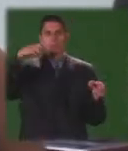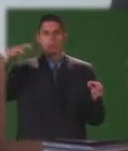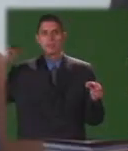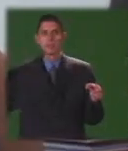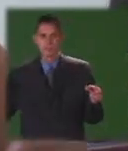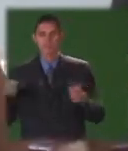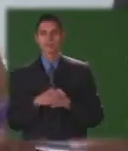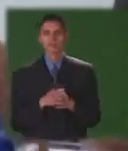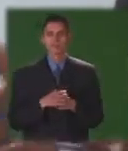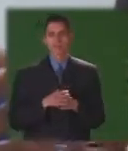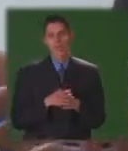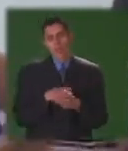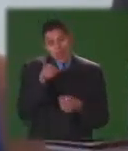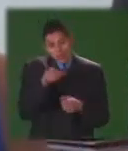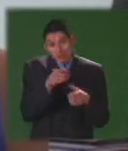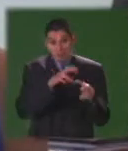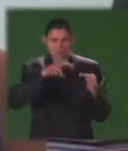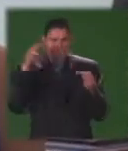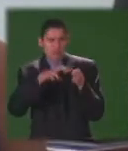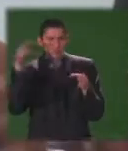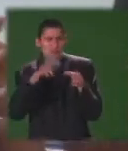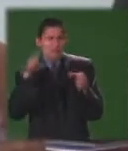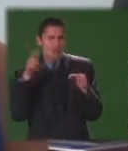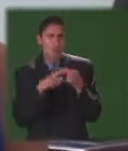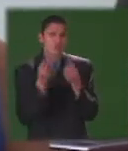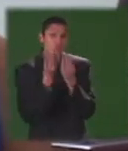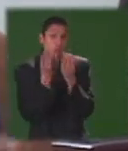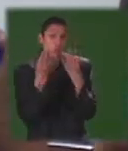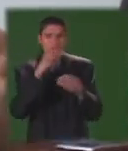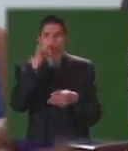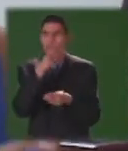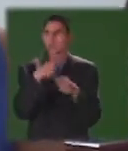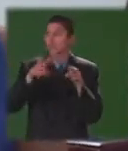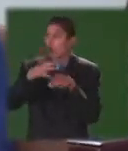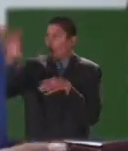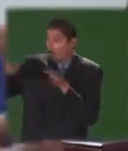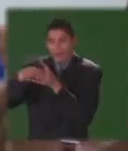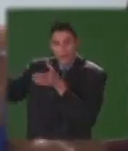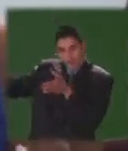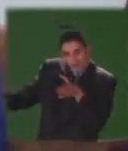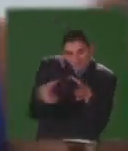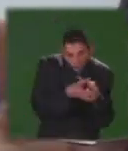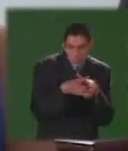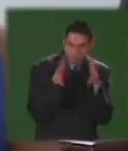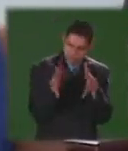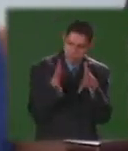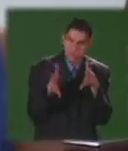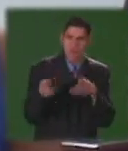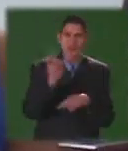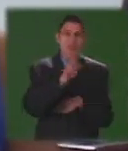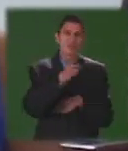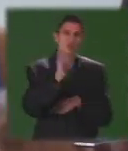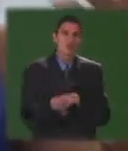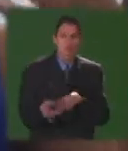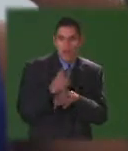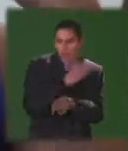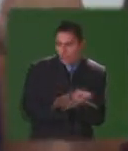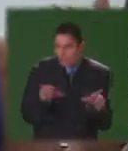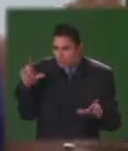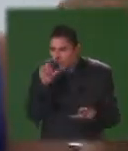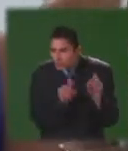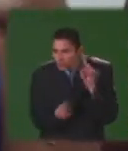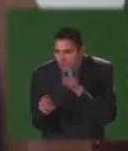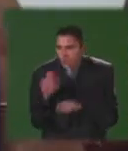dentro de esa población niños que han desertado y que no los hemos captado porque no se les ha hecho un diagnóstico Entonces